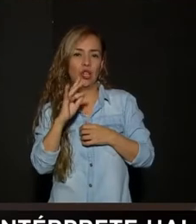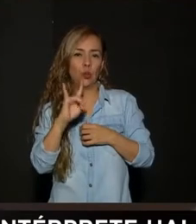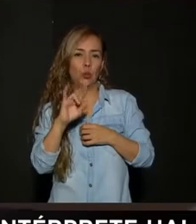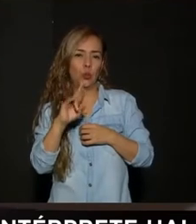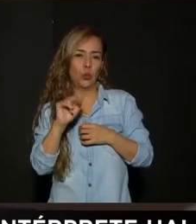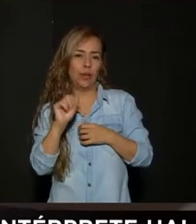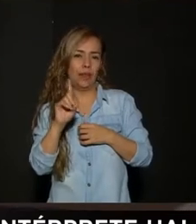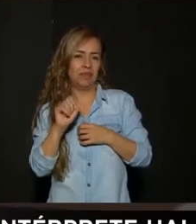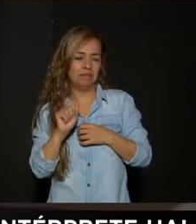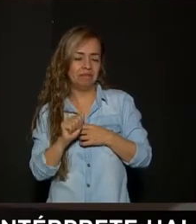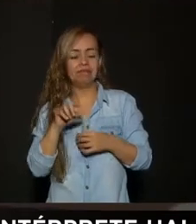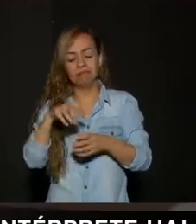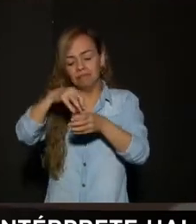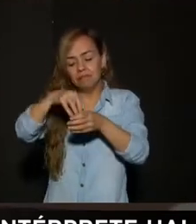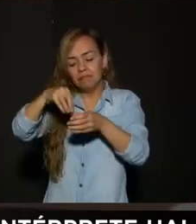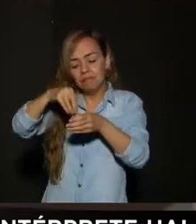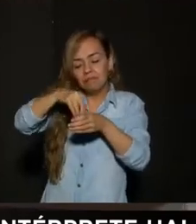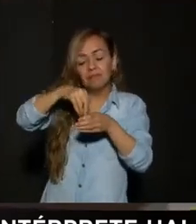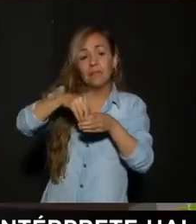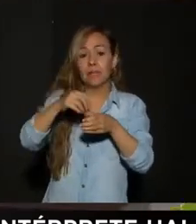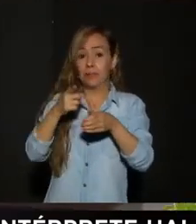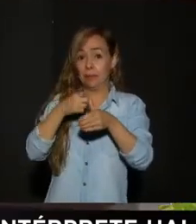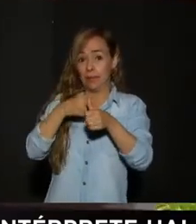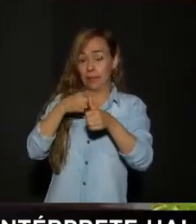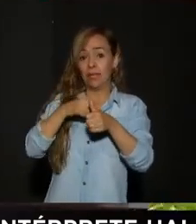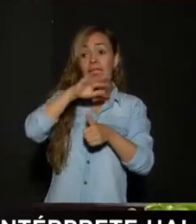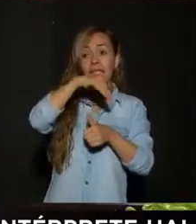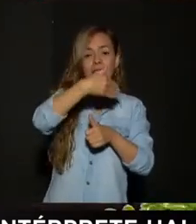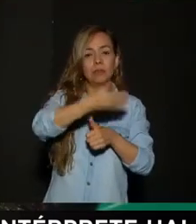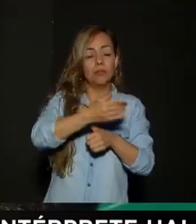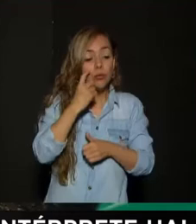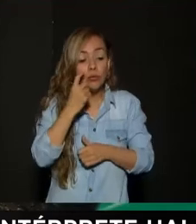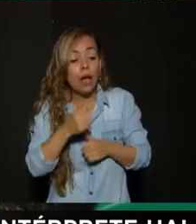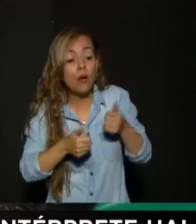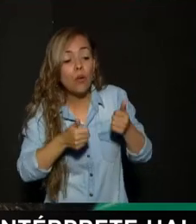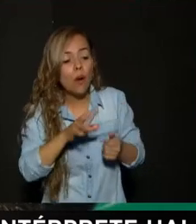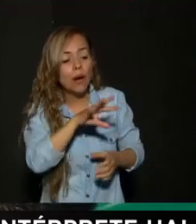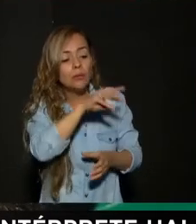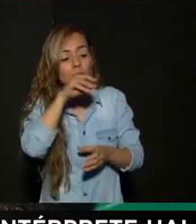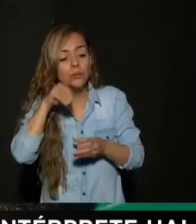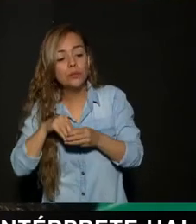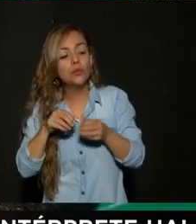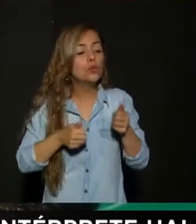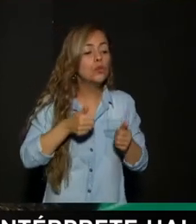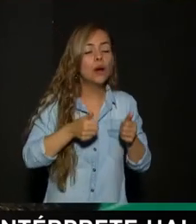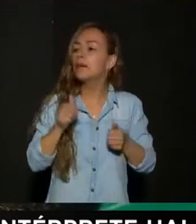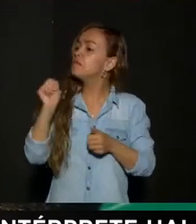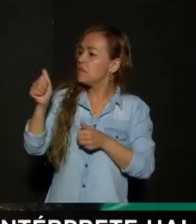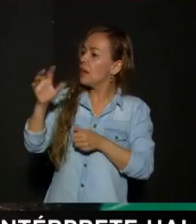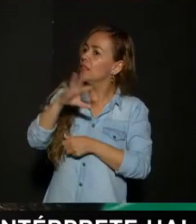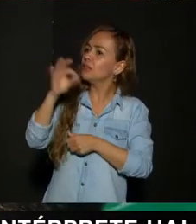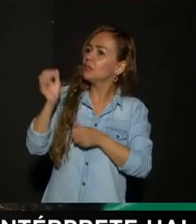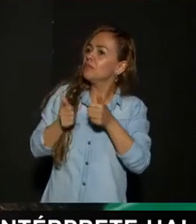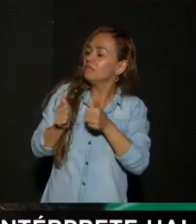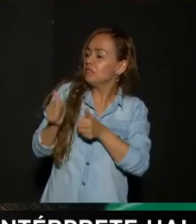piedritas Acá En estas plantas Ya podemos buscar La que deseemos Entonces propagar A ver, escoja usted Cualquiera